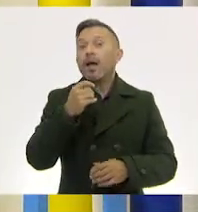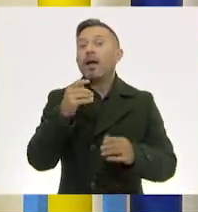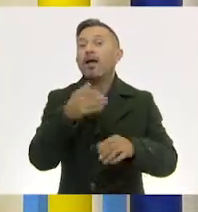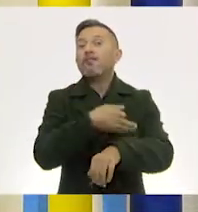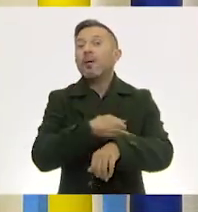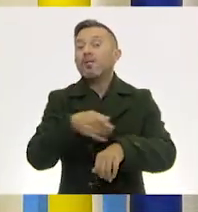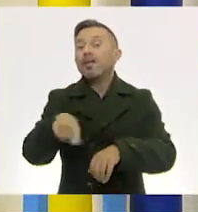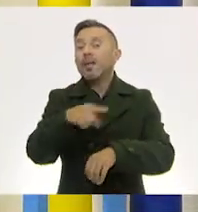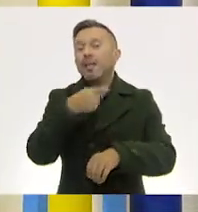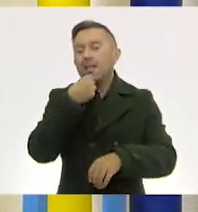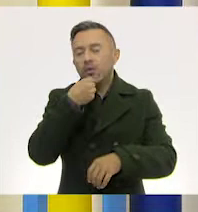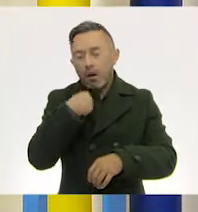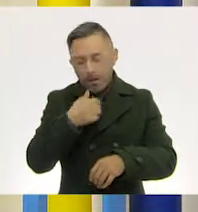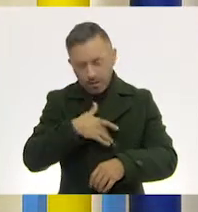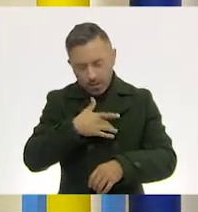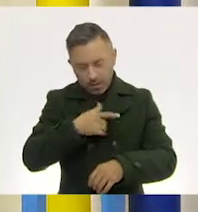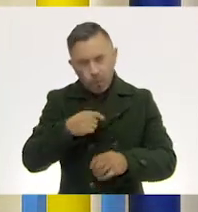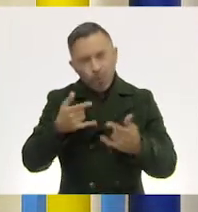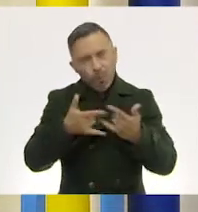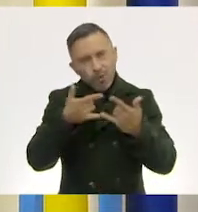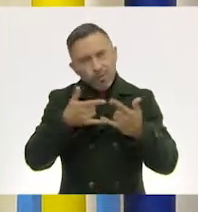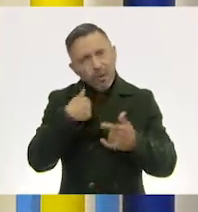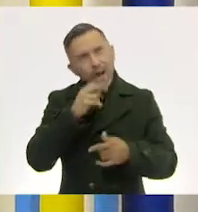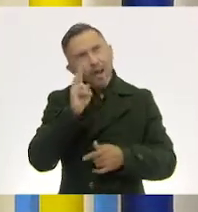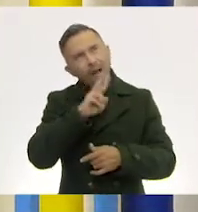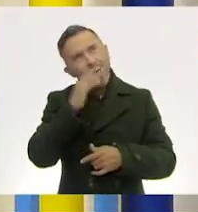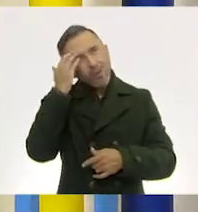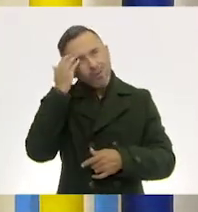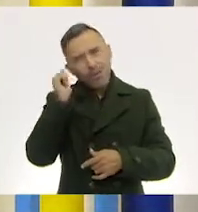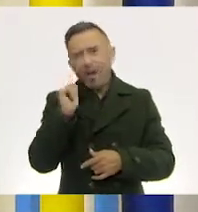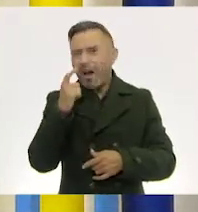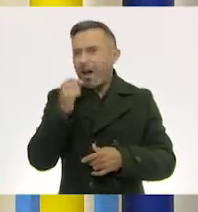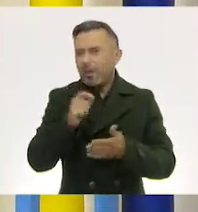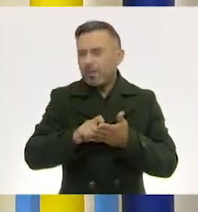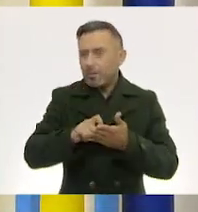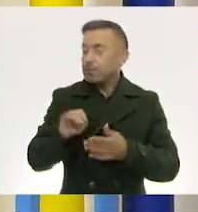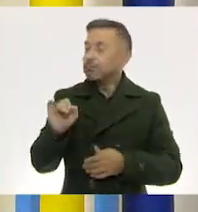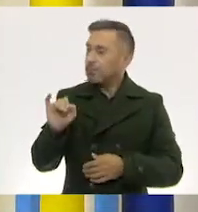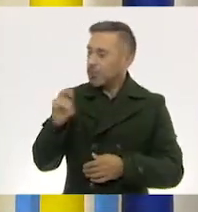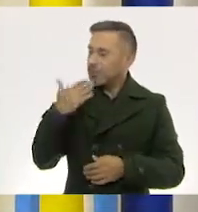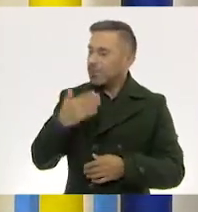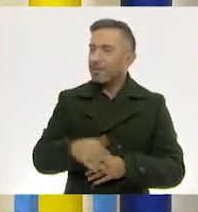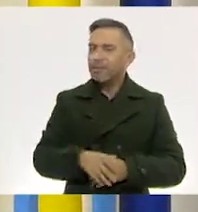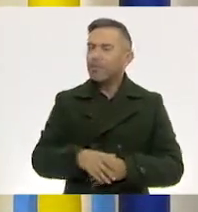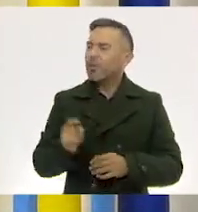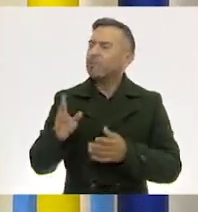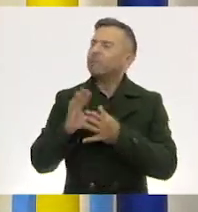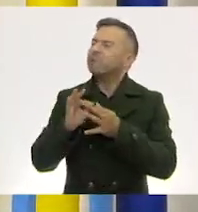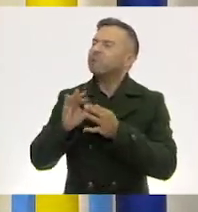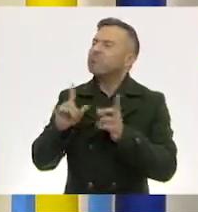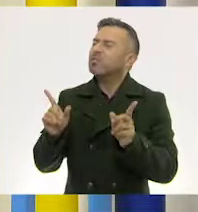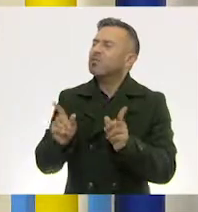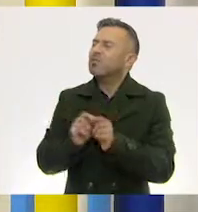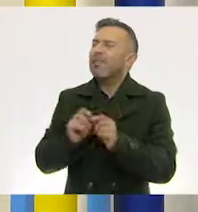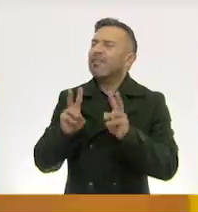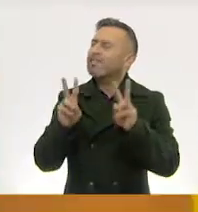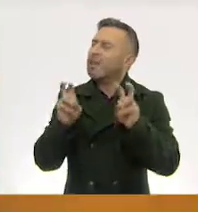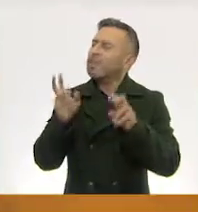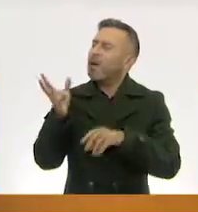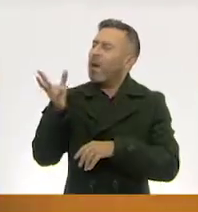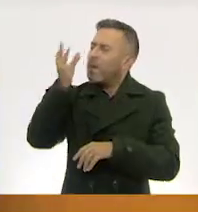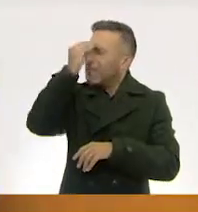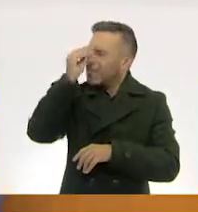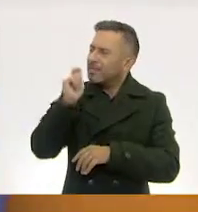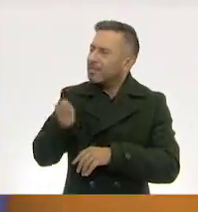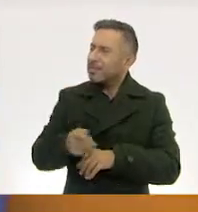conocen O alguno Que ellos escriban ¿Verdad? Pues sí maestro Entonces Así en resumen ¿Qué fue lo que aprendimos hoy? ¿Qué fue lo que los niños Lo tengan